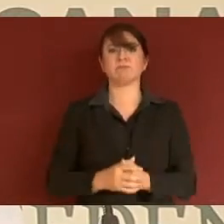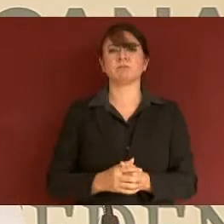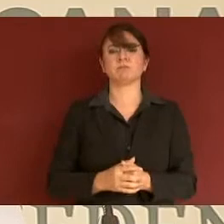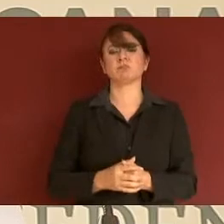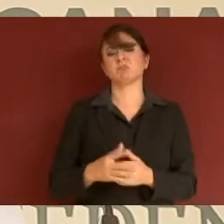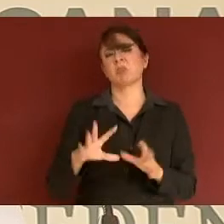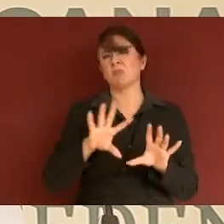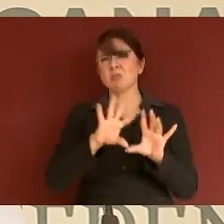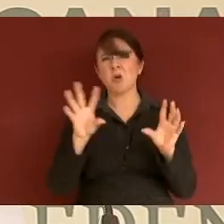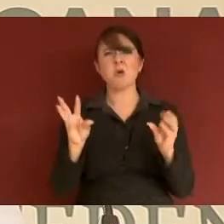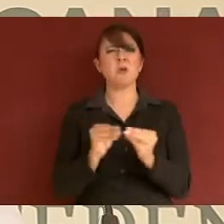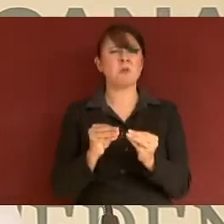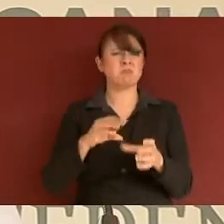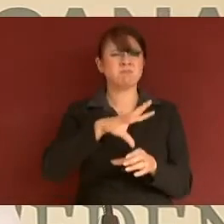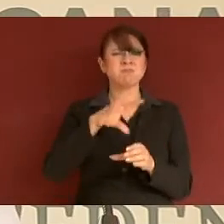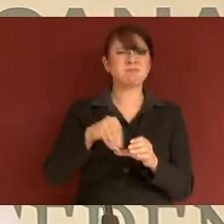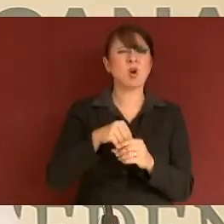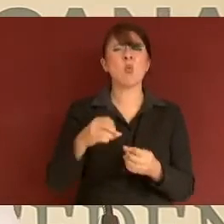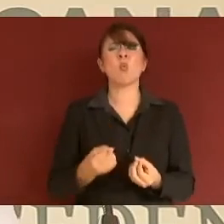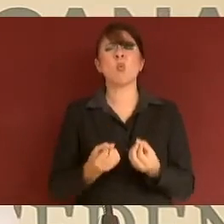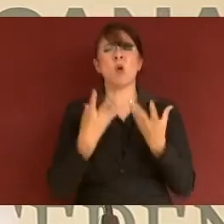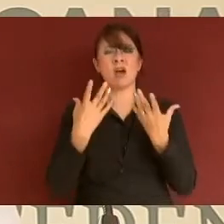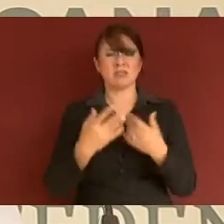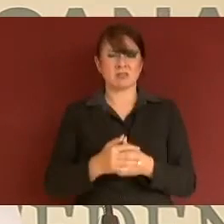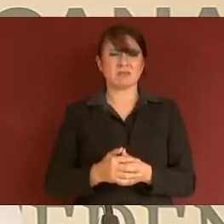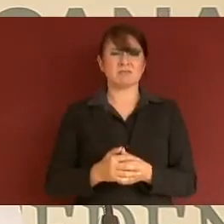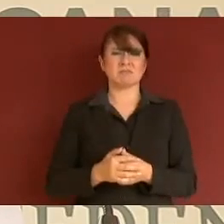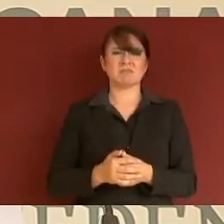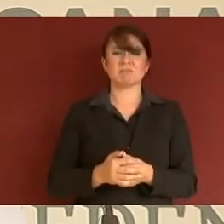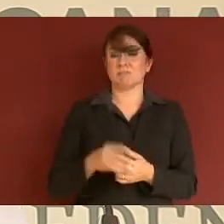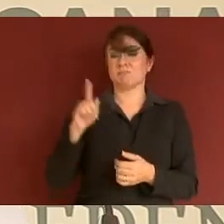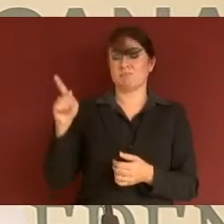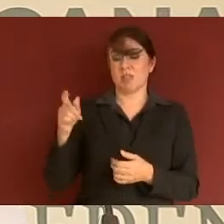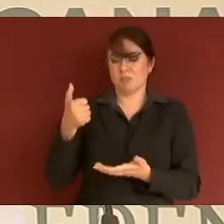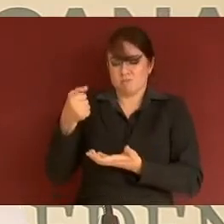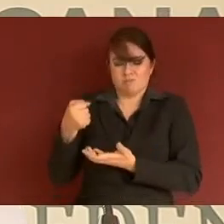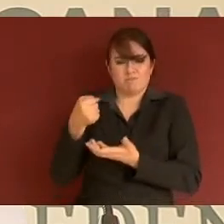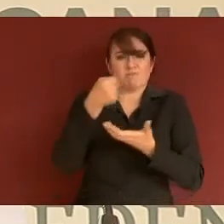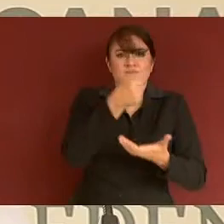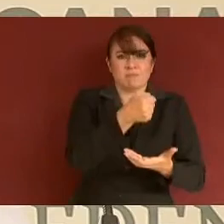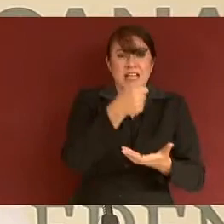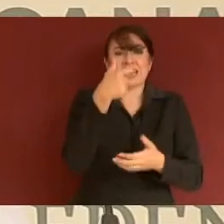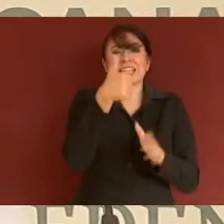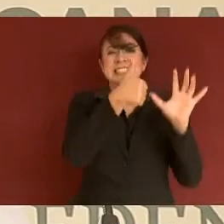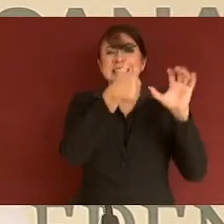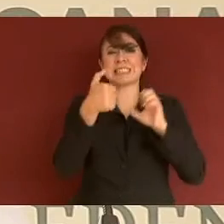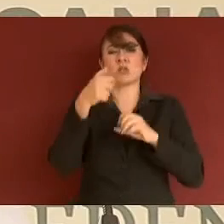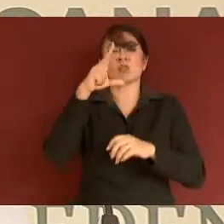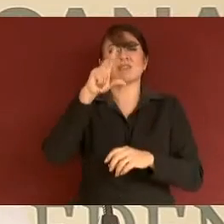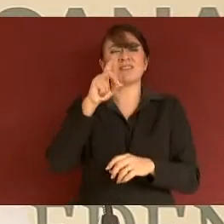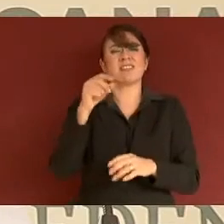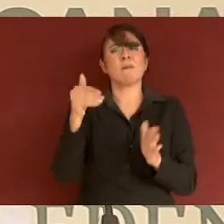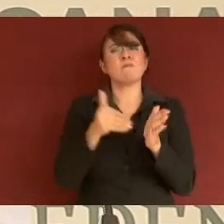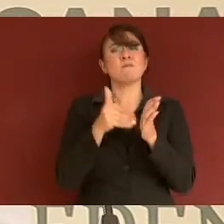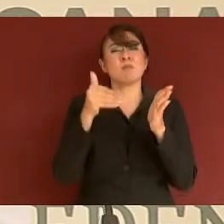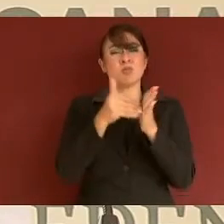hidroagrícola de este estado, está el gobierno federal invirtiendo 630 millones de pesos.